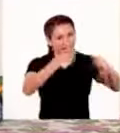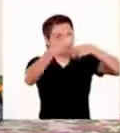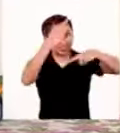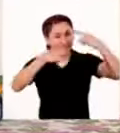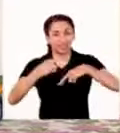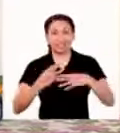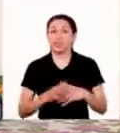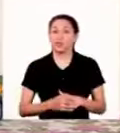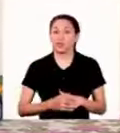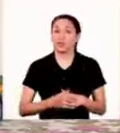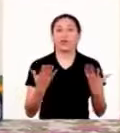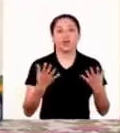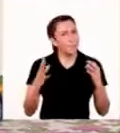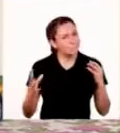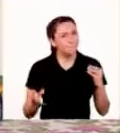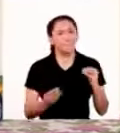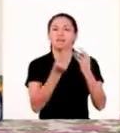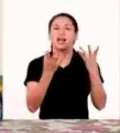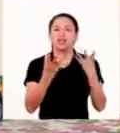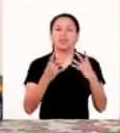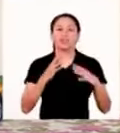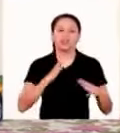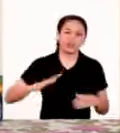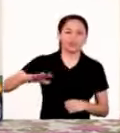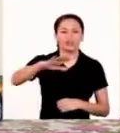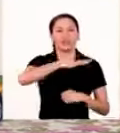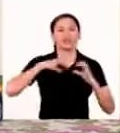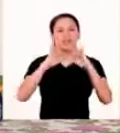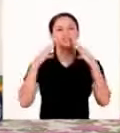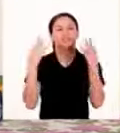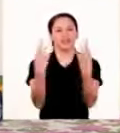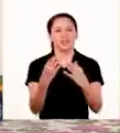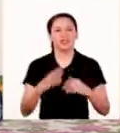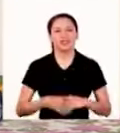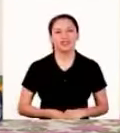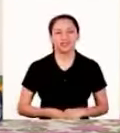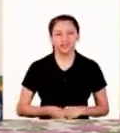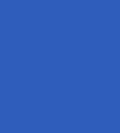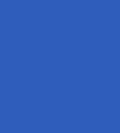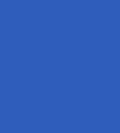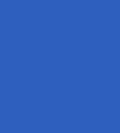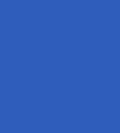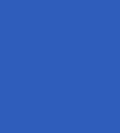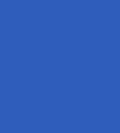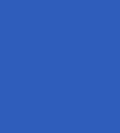Ya regresamos. Volvemos con más en Somos Familia.